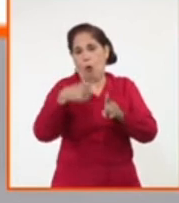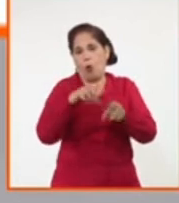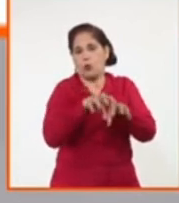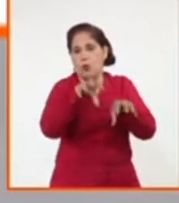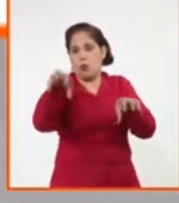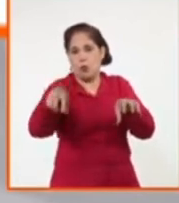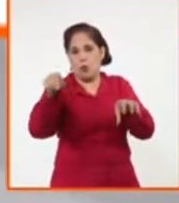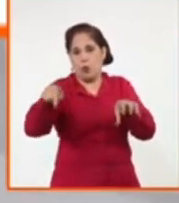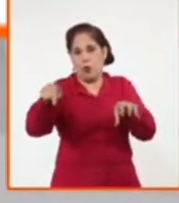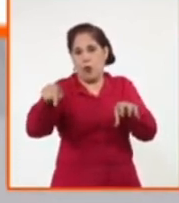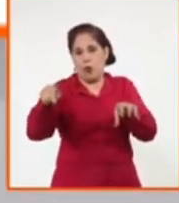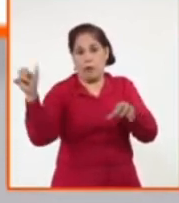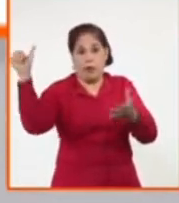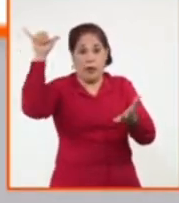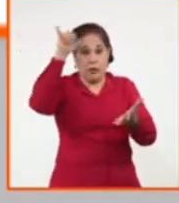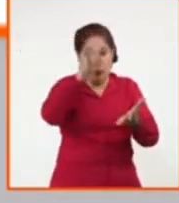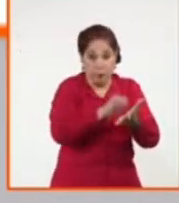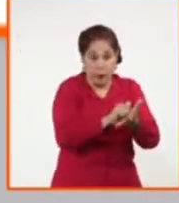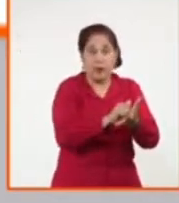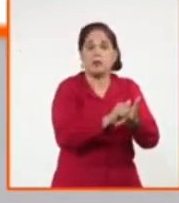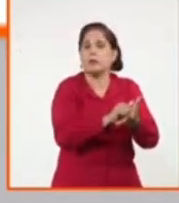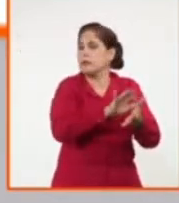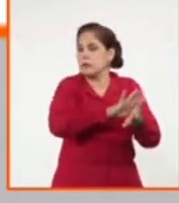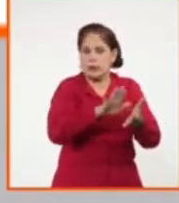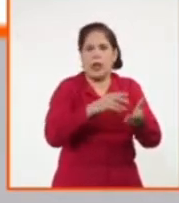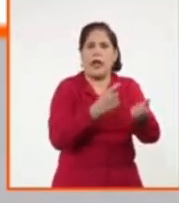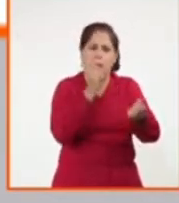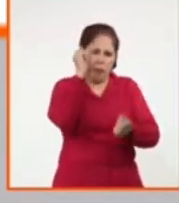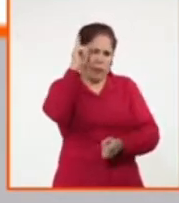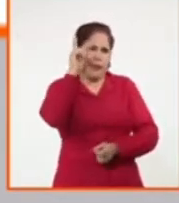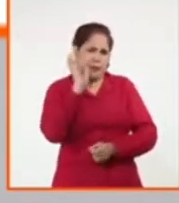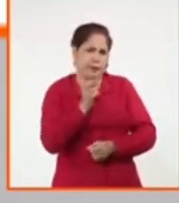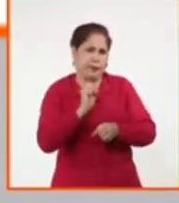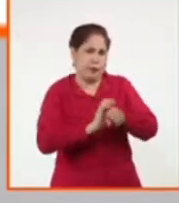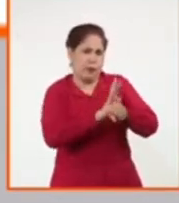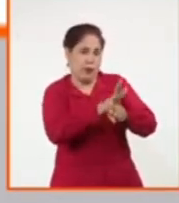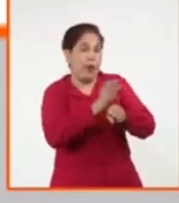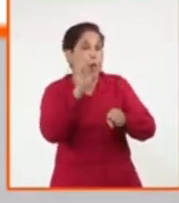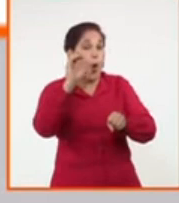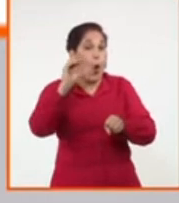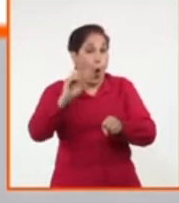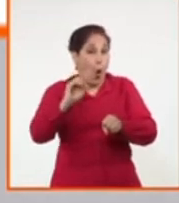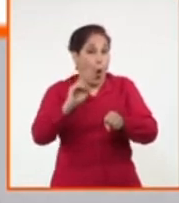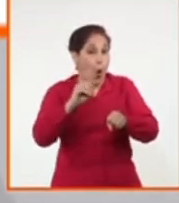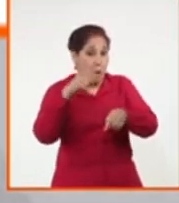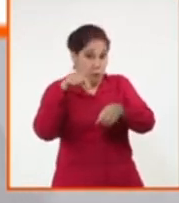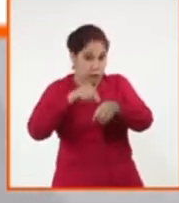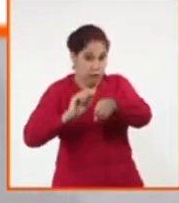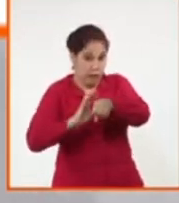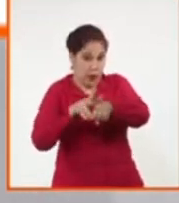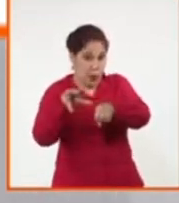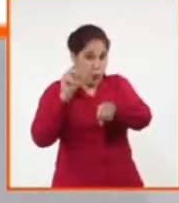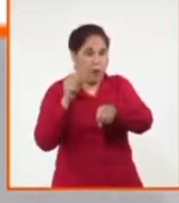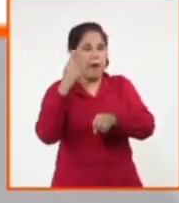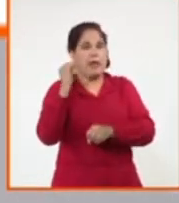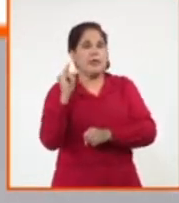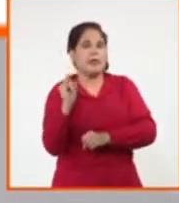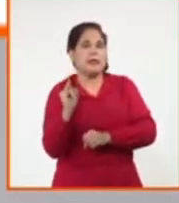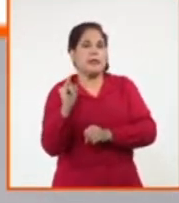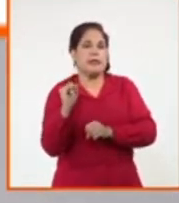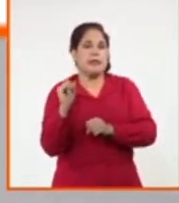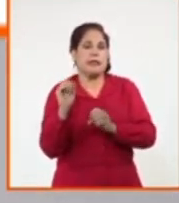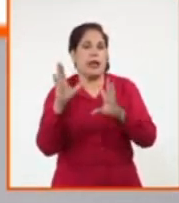país. En un hotel, que están preparados, están a disposición, que va a estar ahí 6 noches,